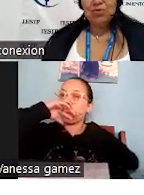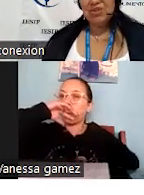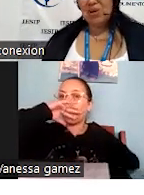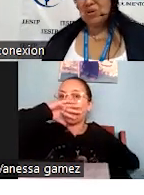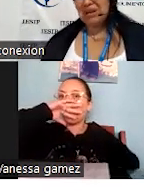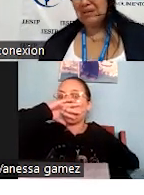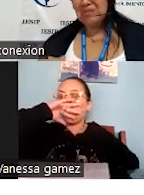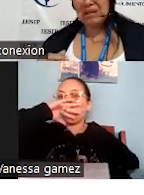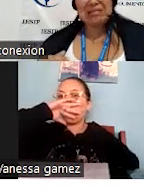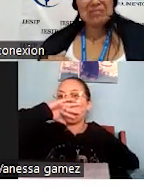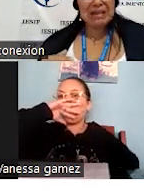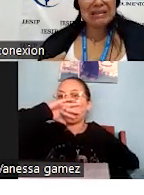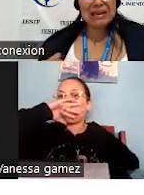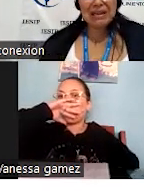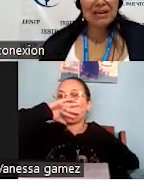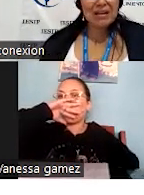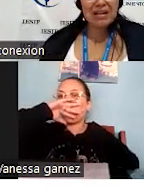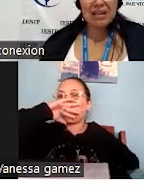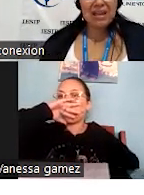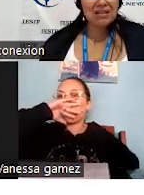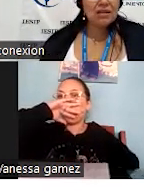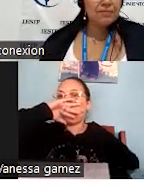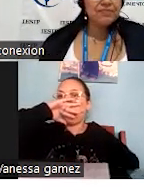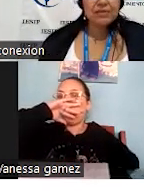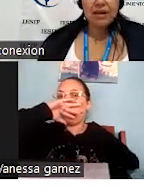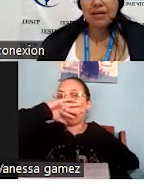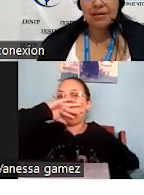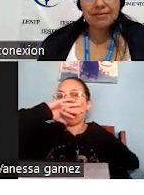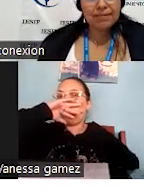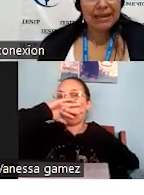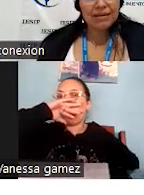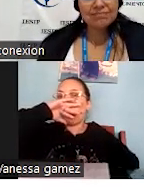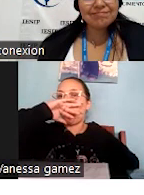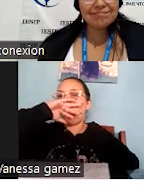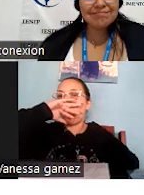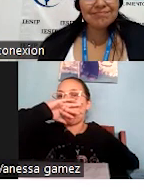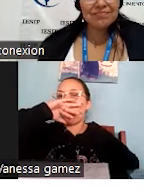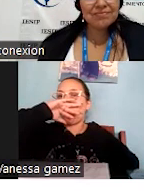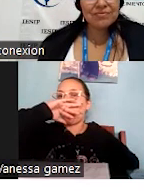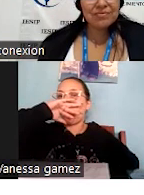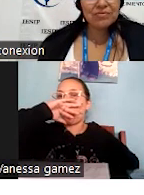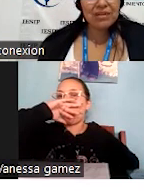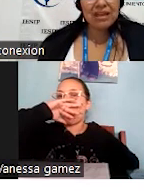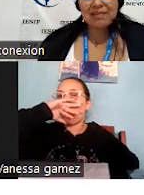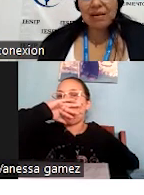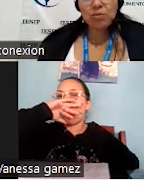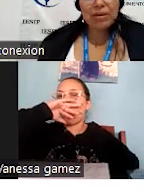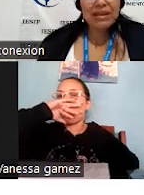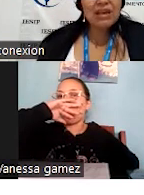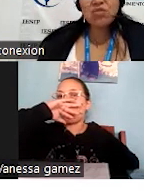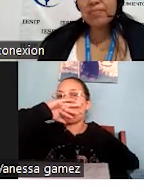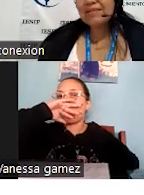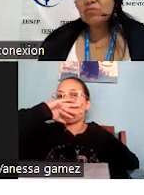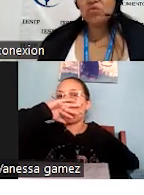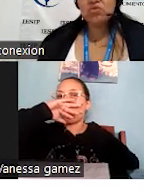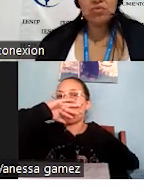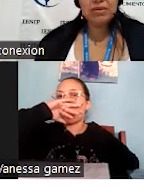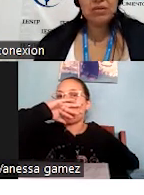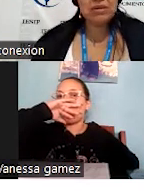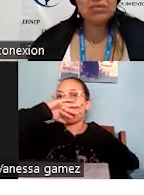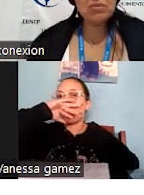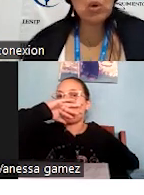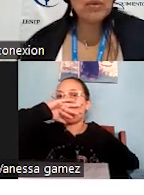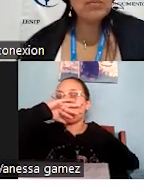o sea, que maltratan al cliente, ahí está mal, ahí está muy mal, y eso pasa